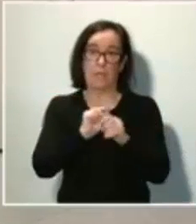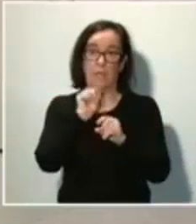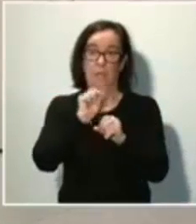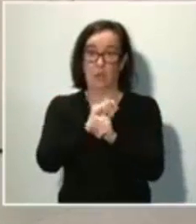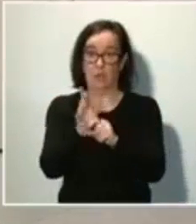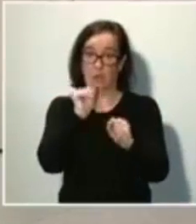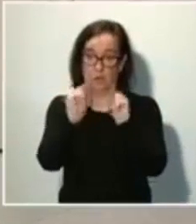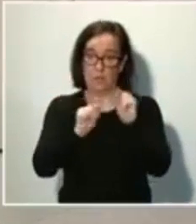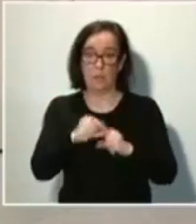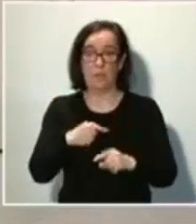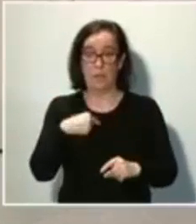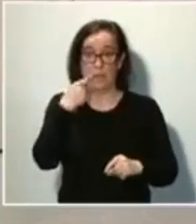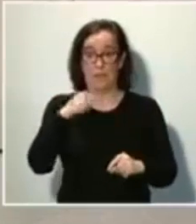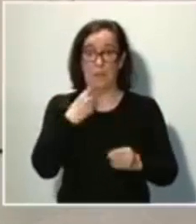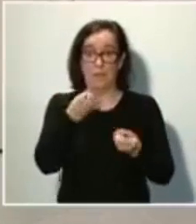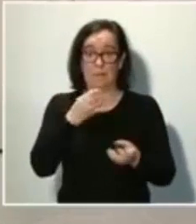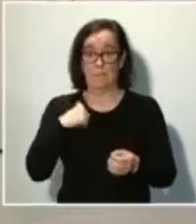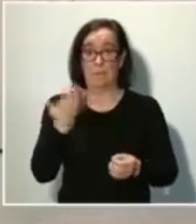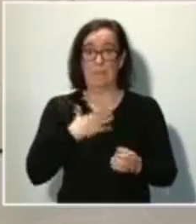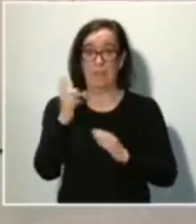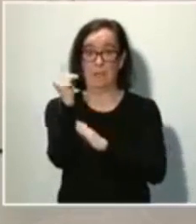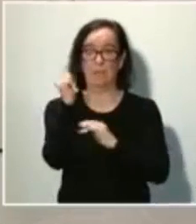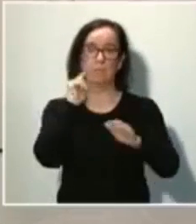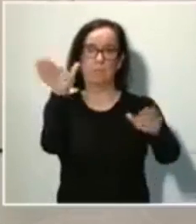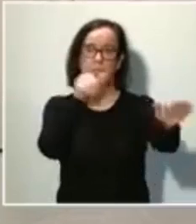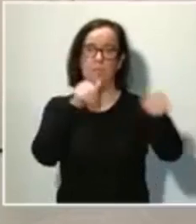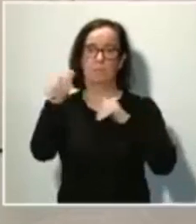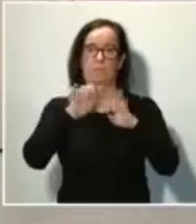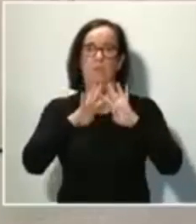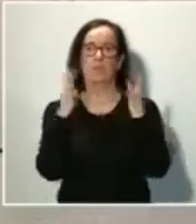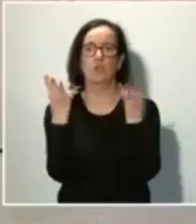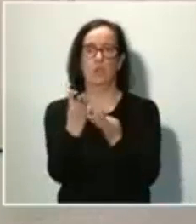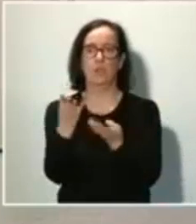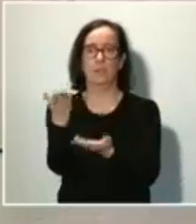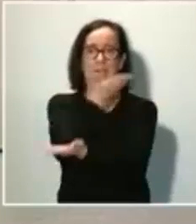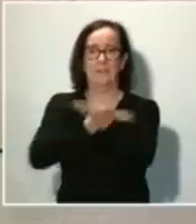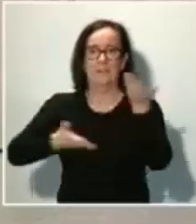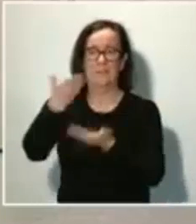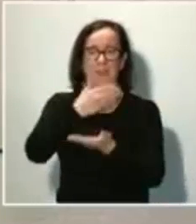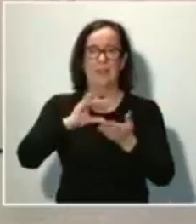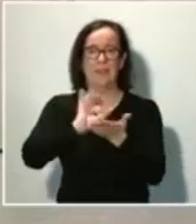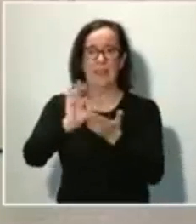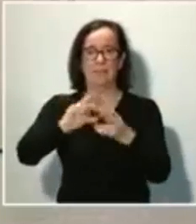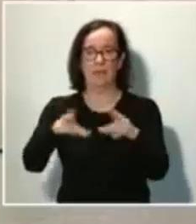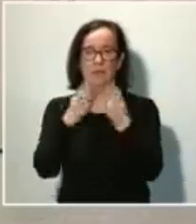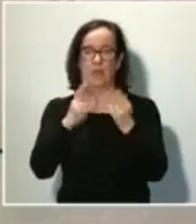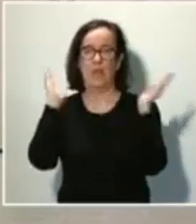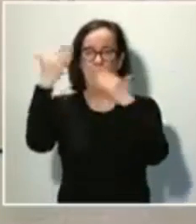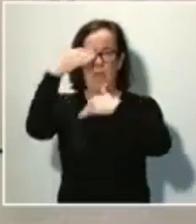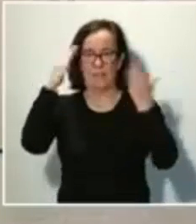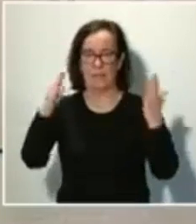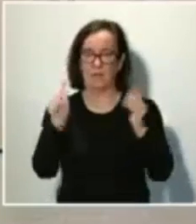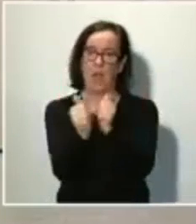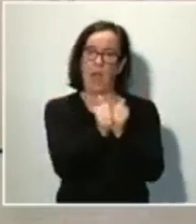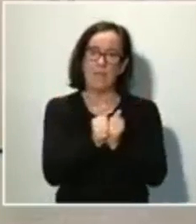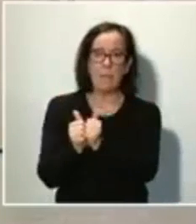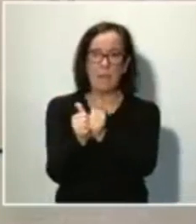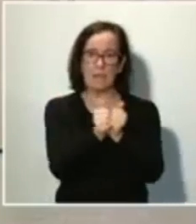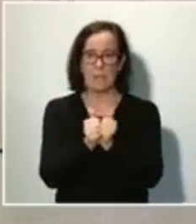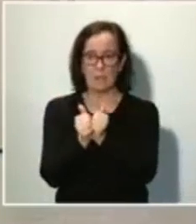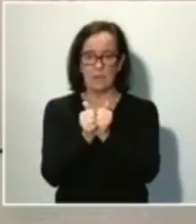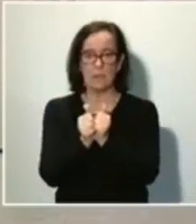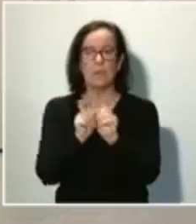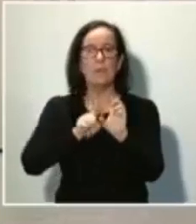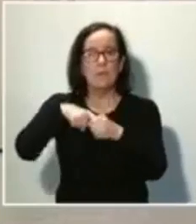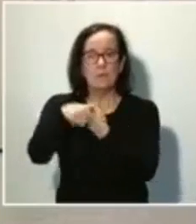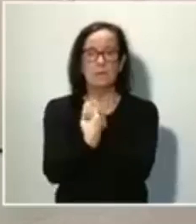de que mañana viernes he convocado el Consejo Interterritorial de Servicios Sociales y Atención a la Dependencia, en el que están presentes